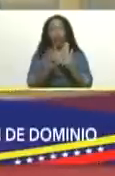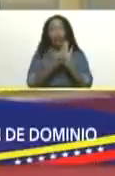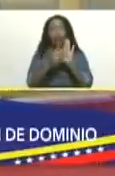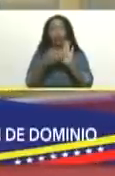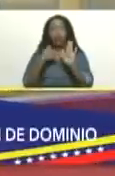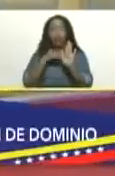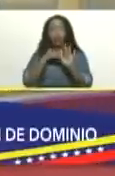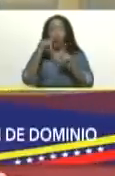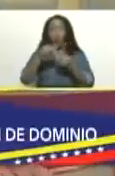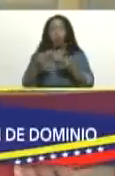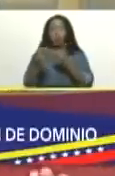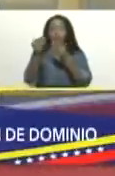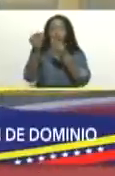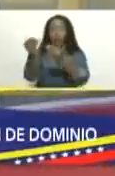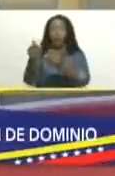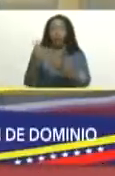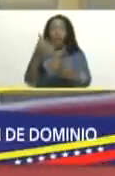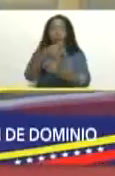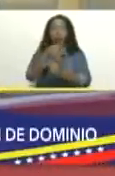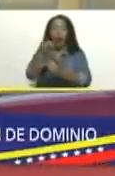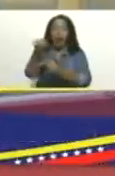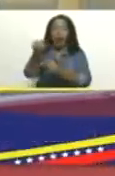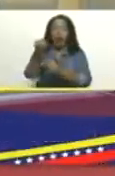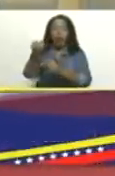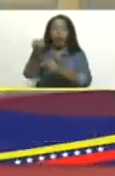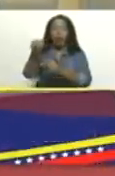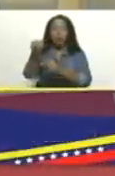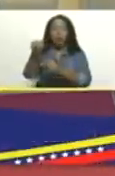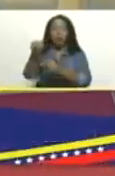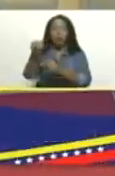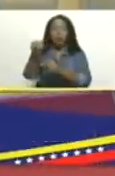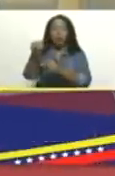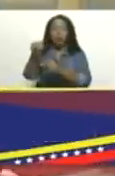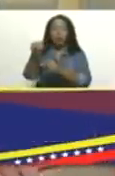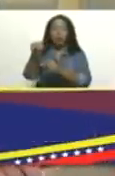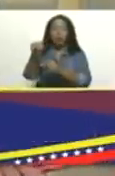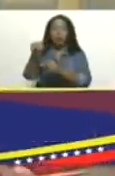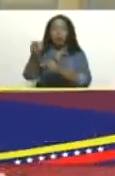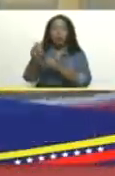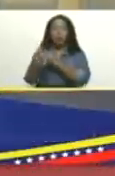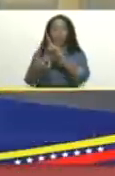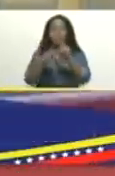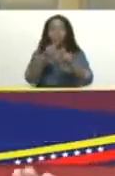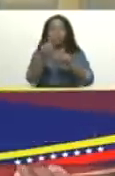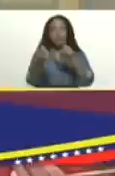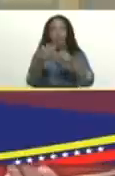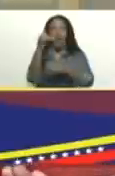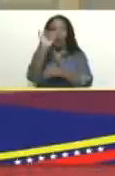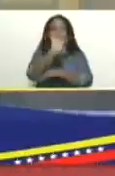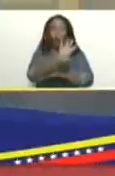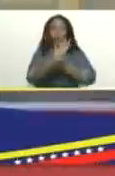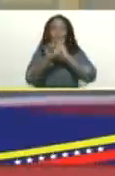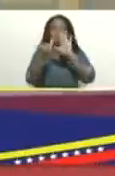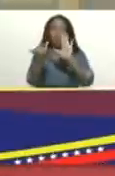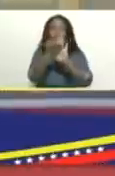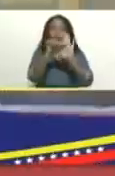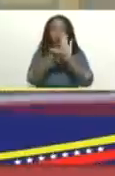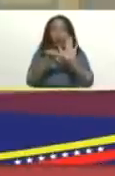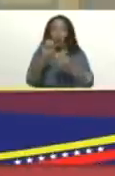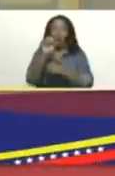entregando, después de esa consulta, consta de 46 artículos, dos